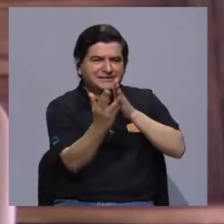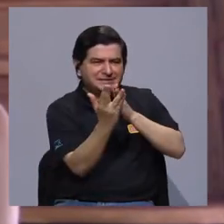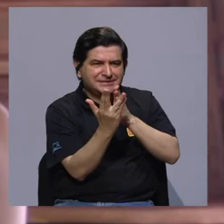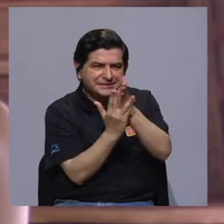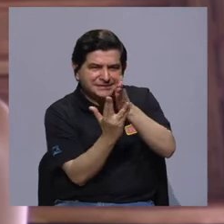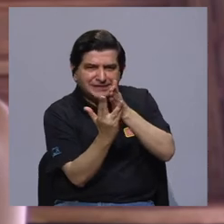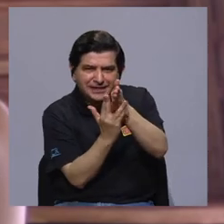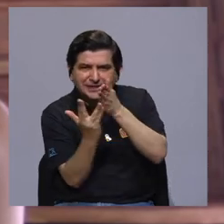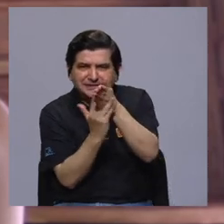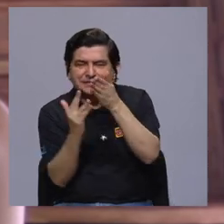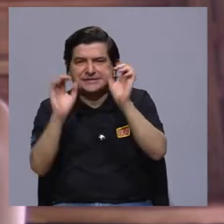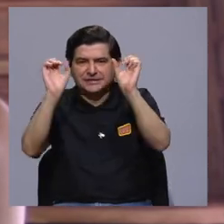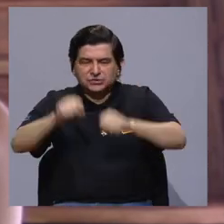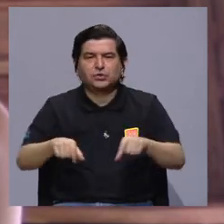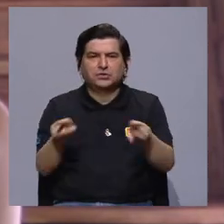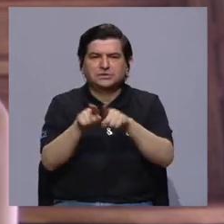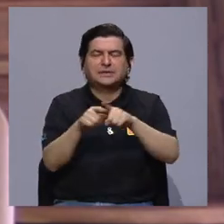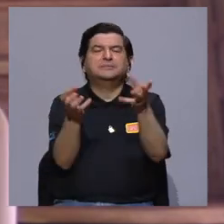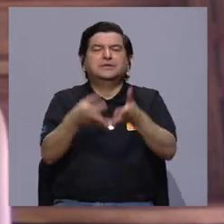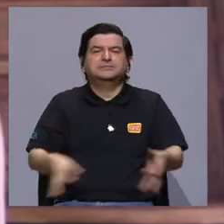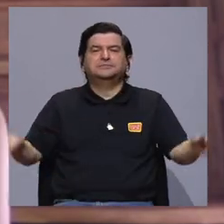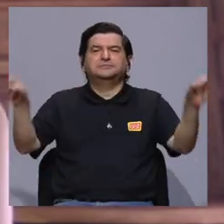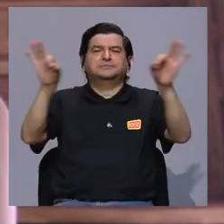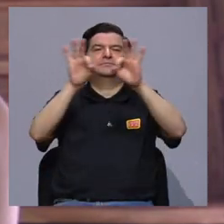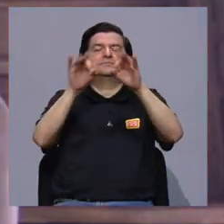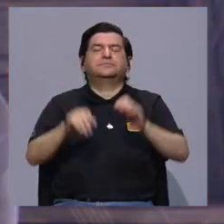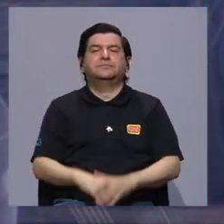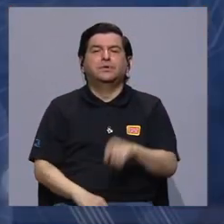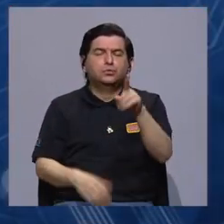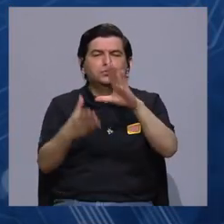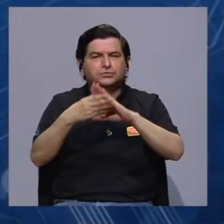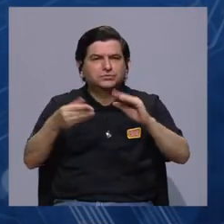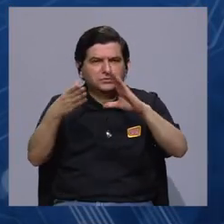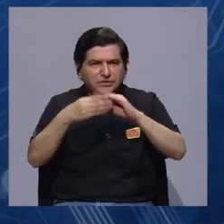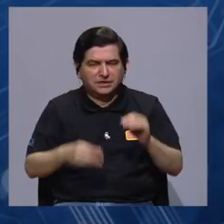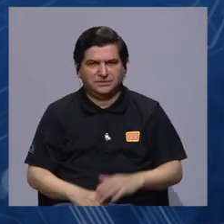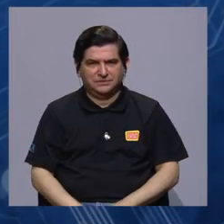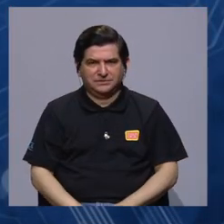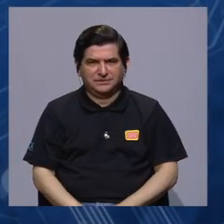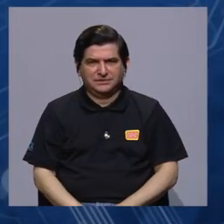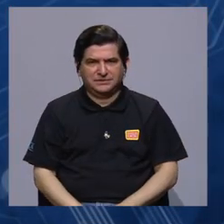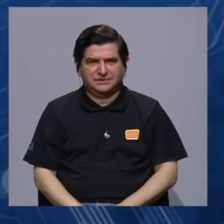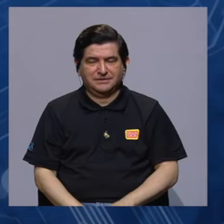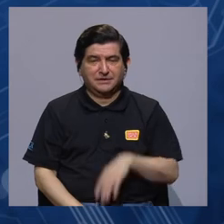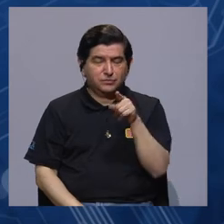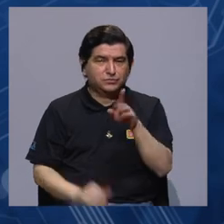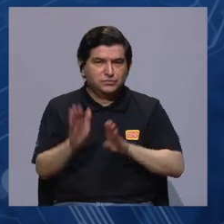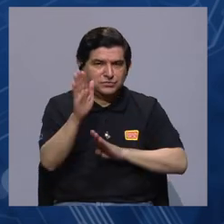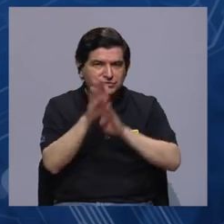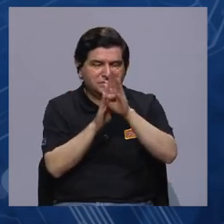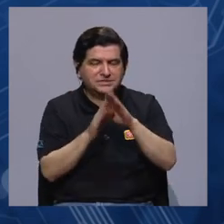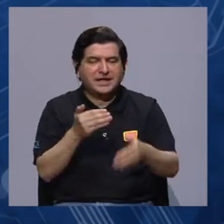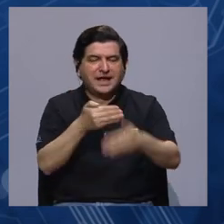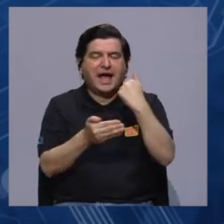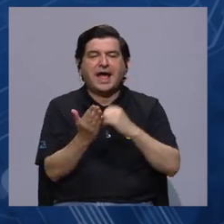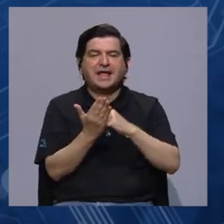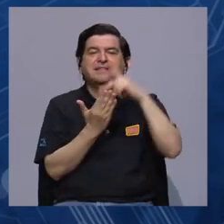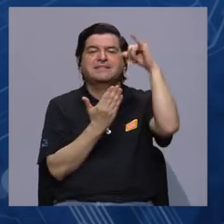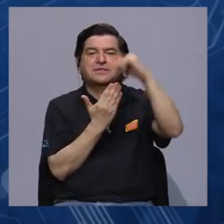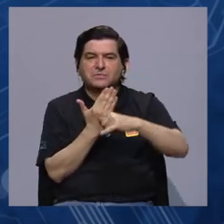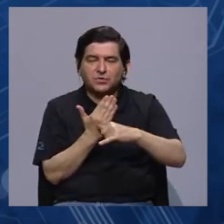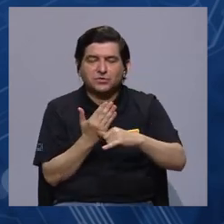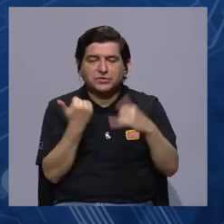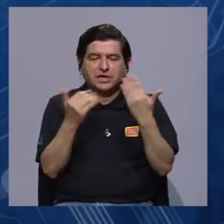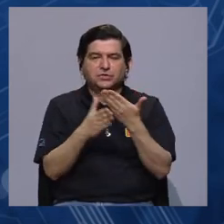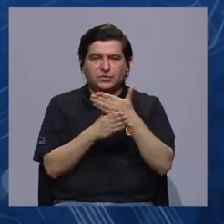accesibles. Entonces, sí, también eso es como importante. Usted nos comentó de que está casualmente en el desarrollo del